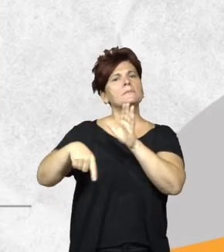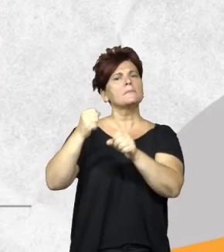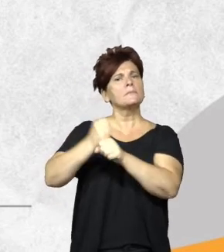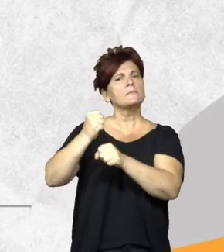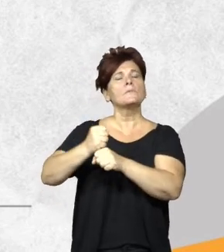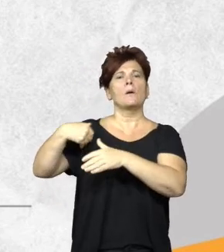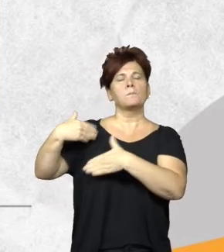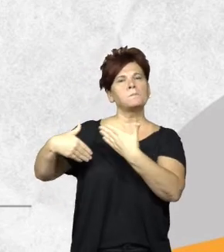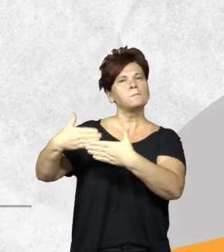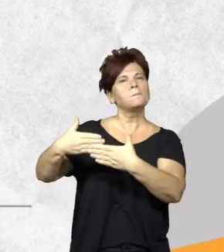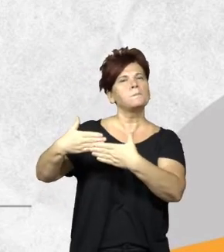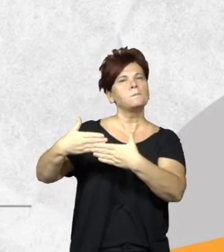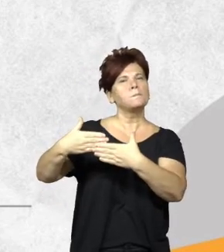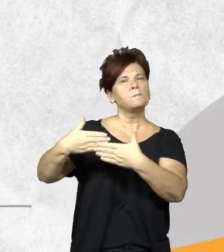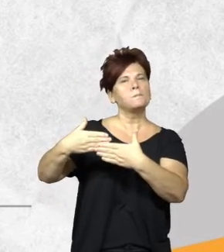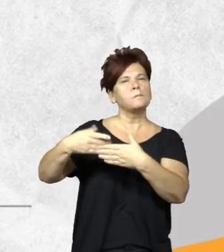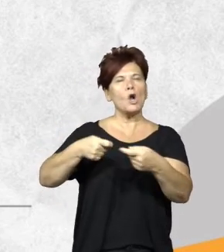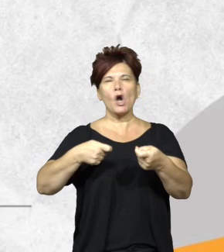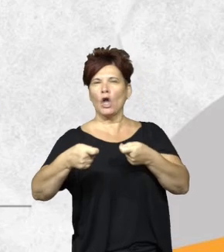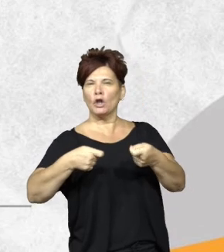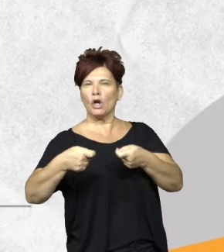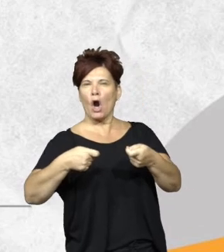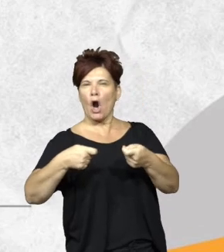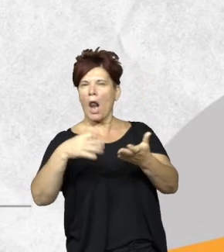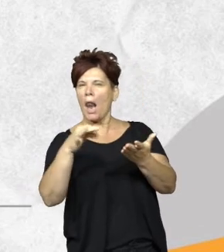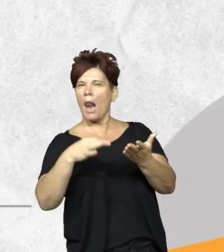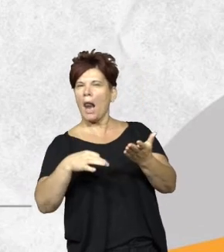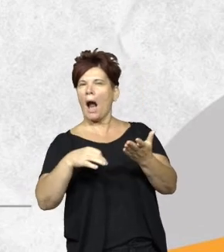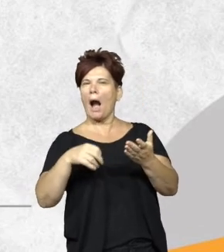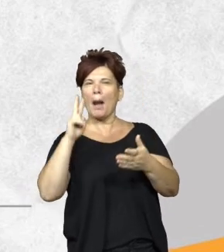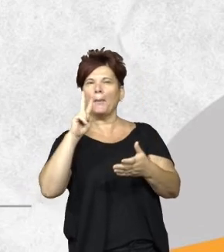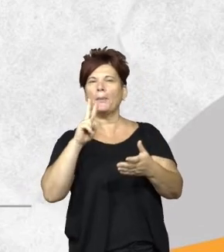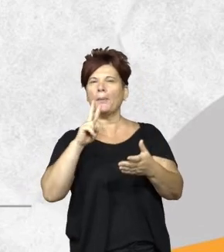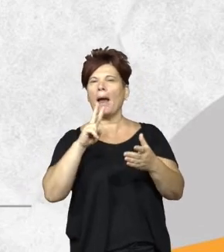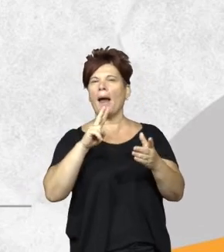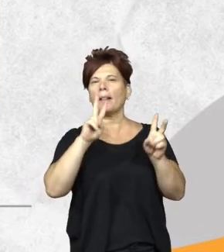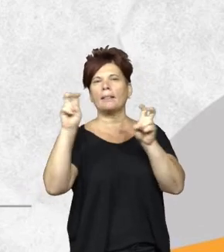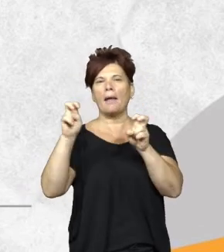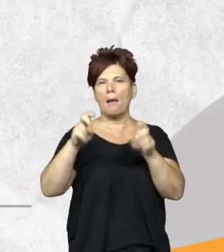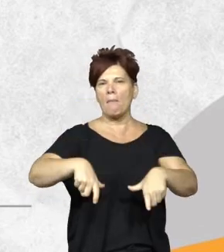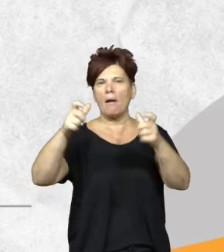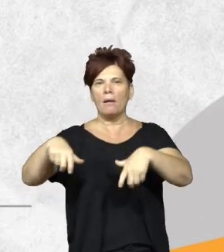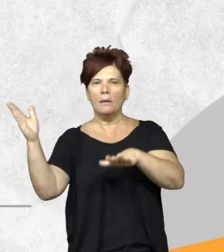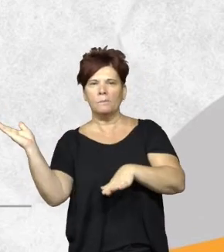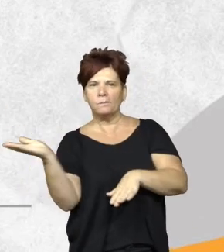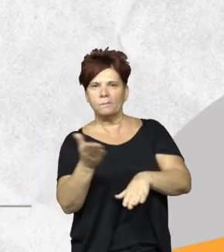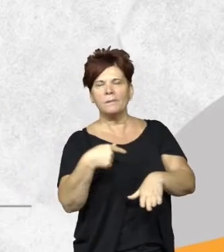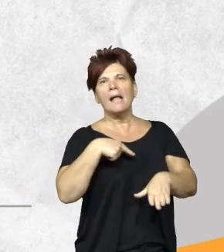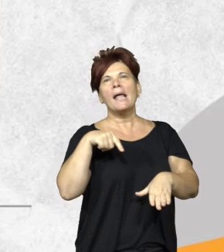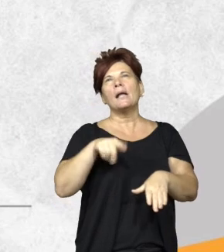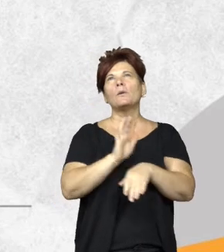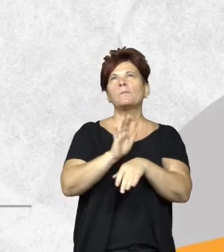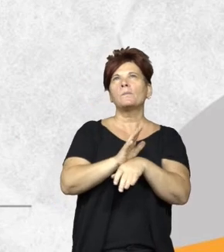tarea de controlar los desmontes y esto como una colaboración como